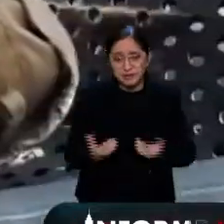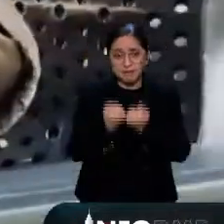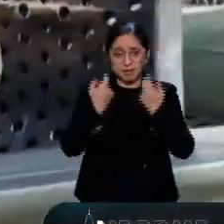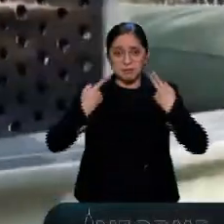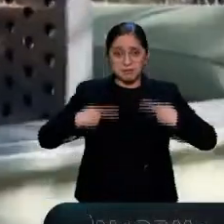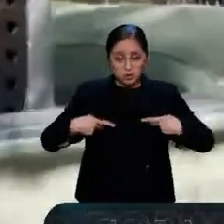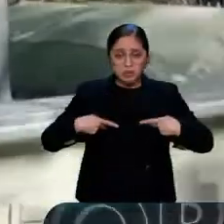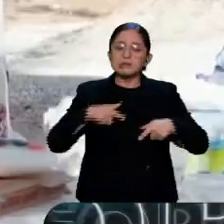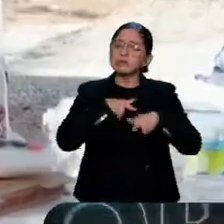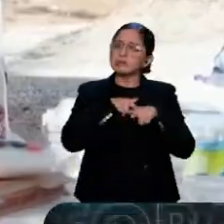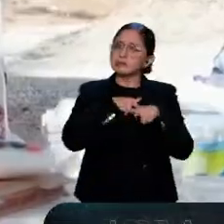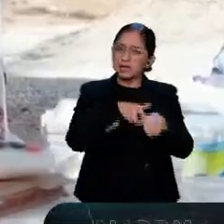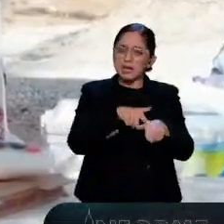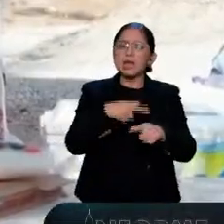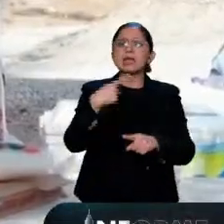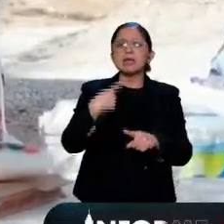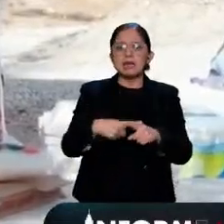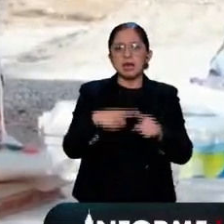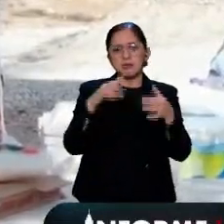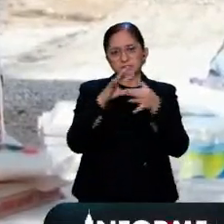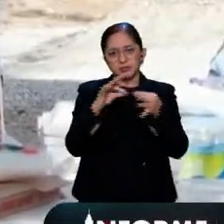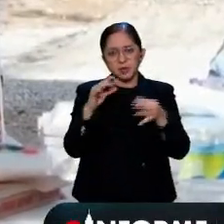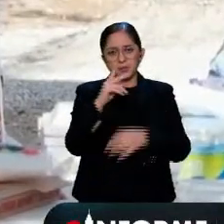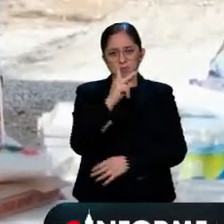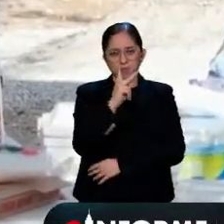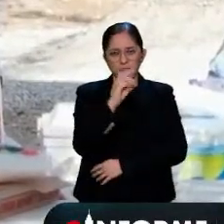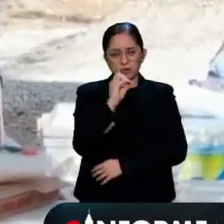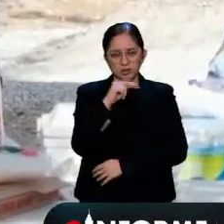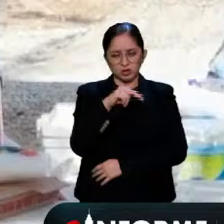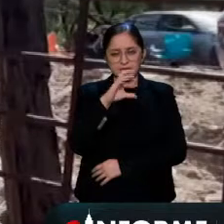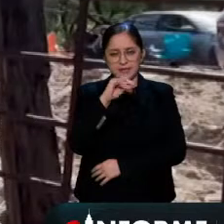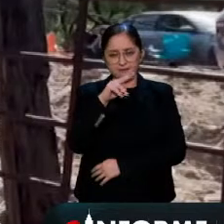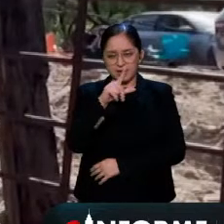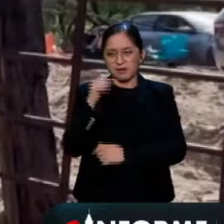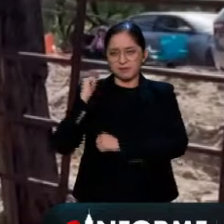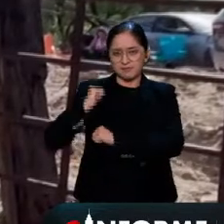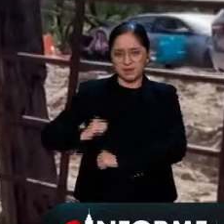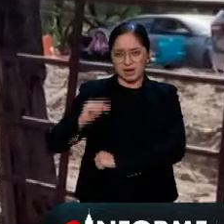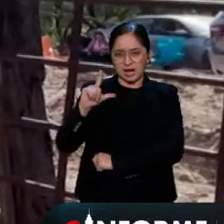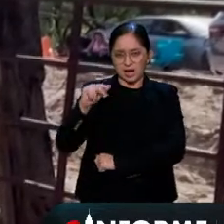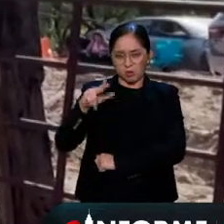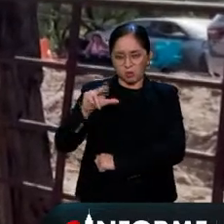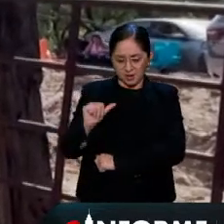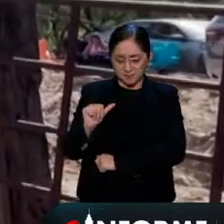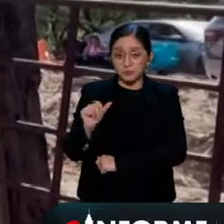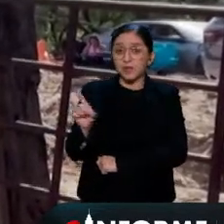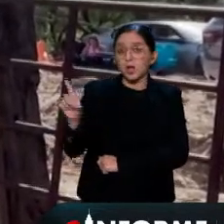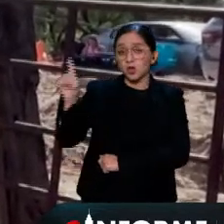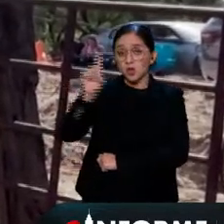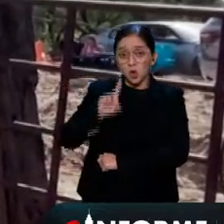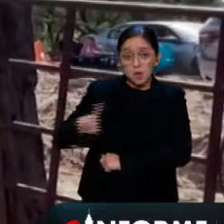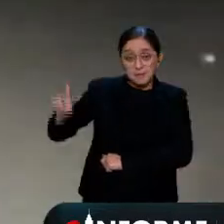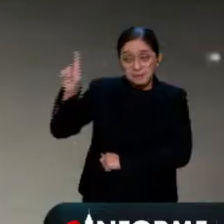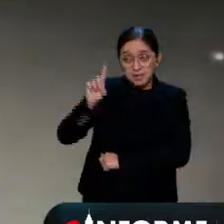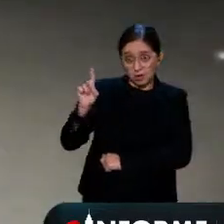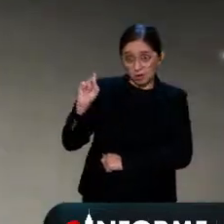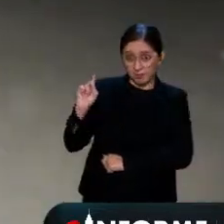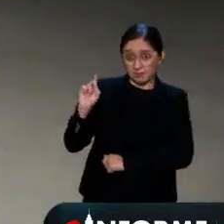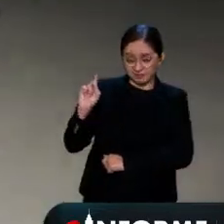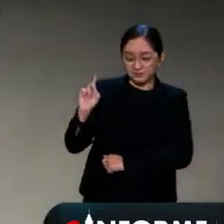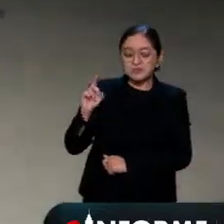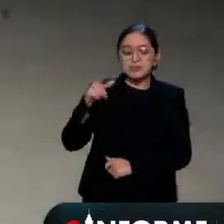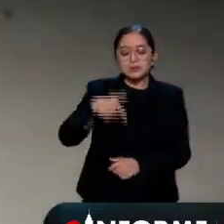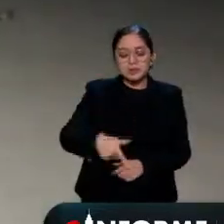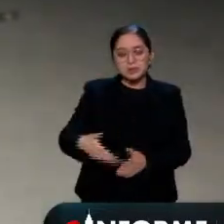de acuerdo con el informe de la Coordinadora Nacional de Protección Civil, Laura Velásquez. Durante el domingo, como parte de las operaciones de rescate, se